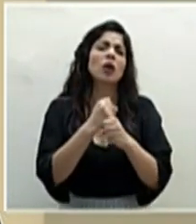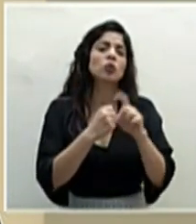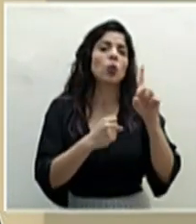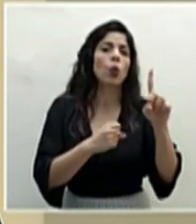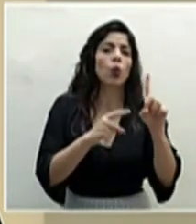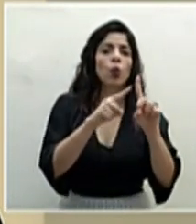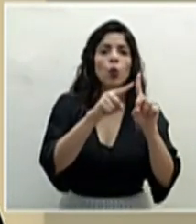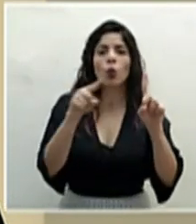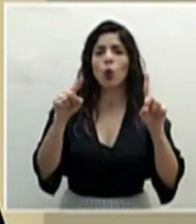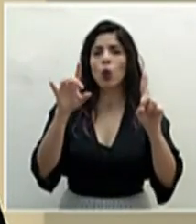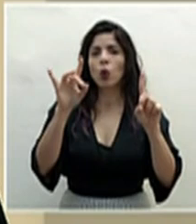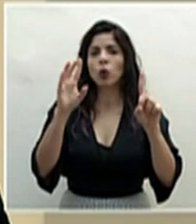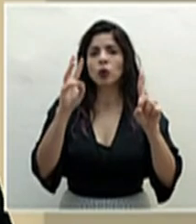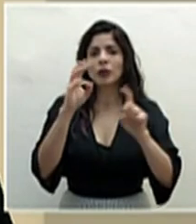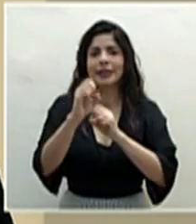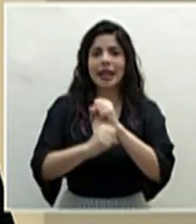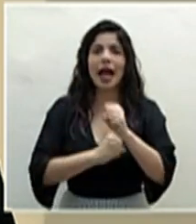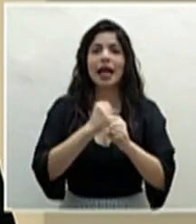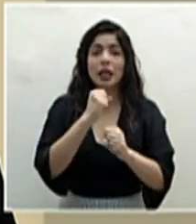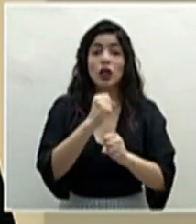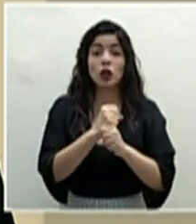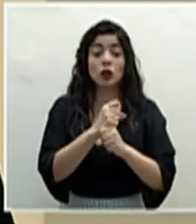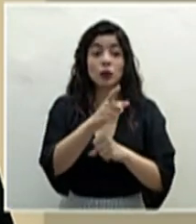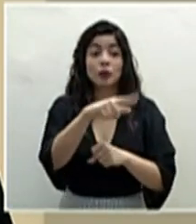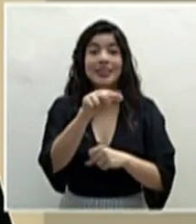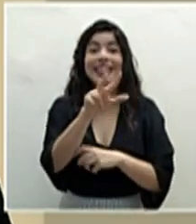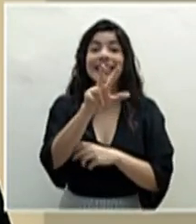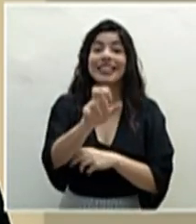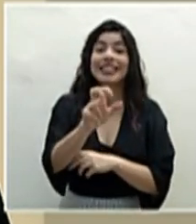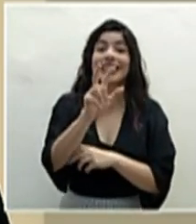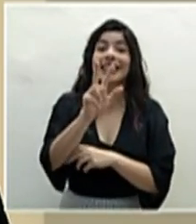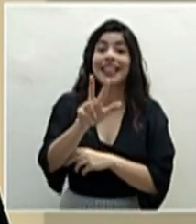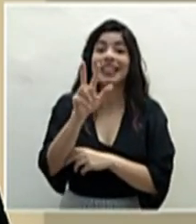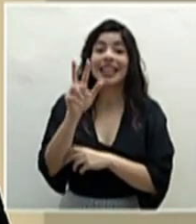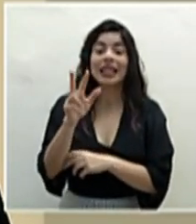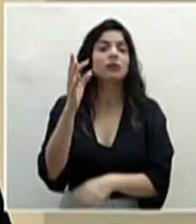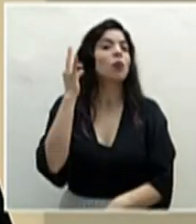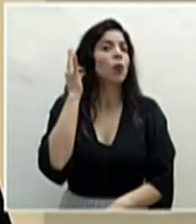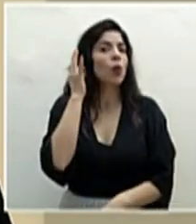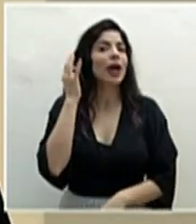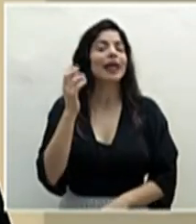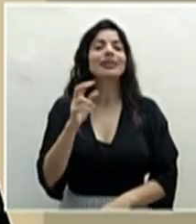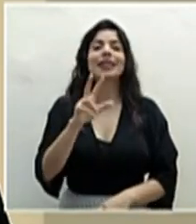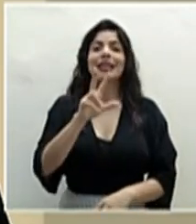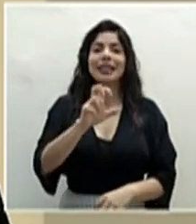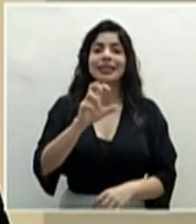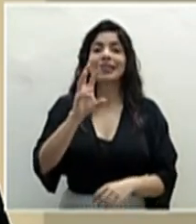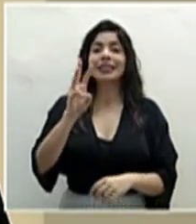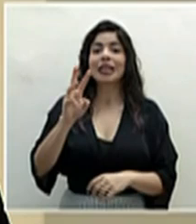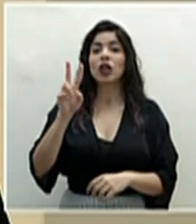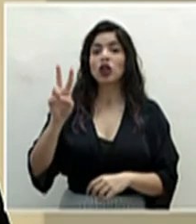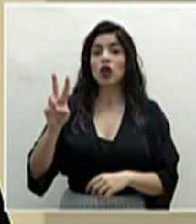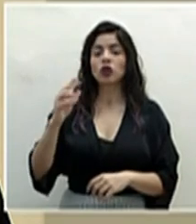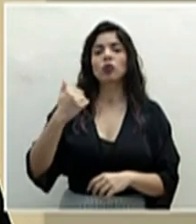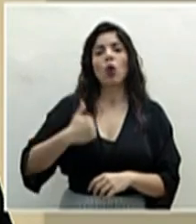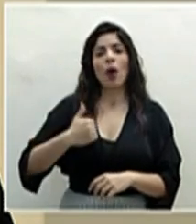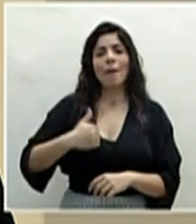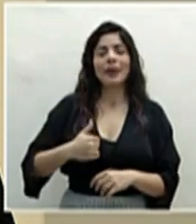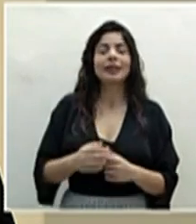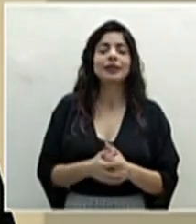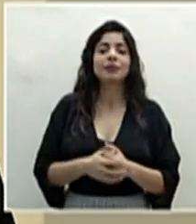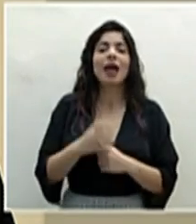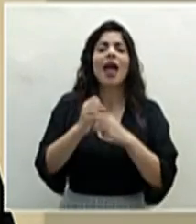a los 86 años, de los cuales 333 son mujeres y 362 son hombres.